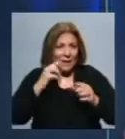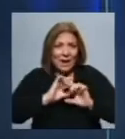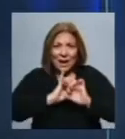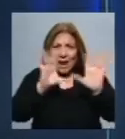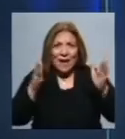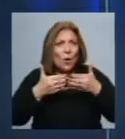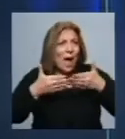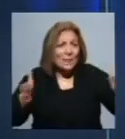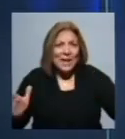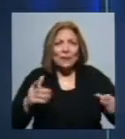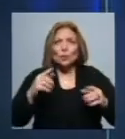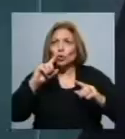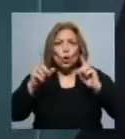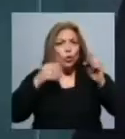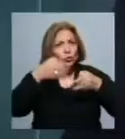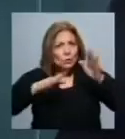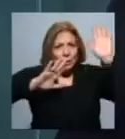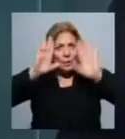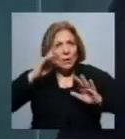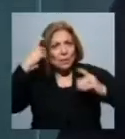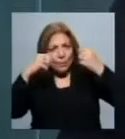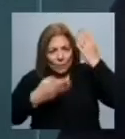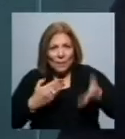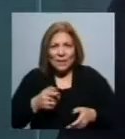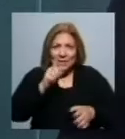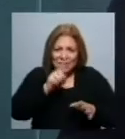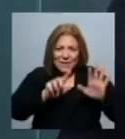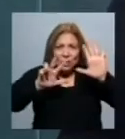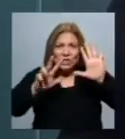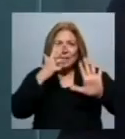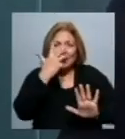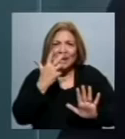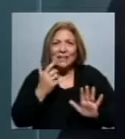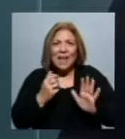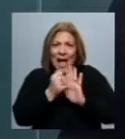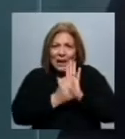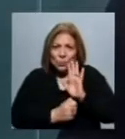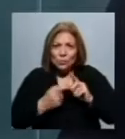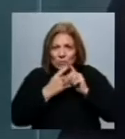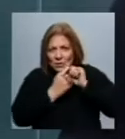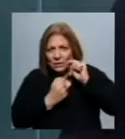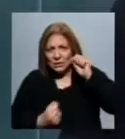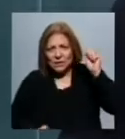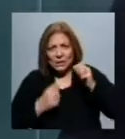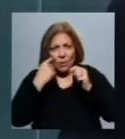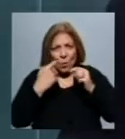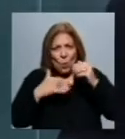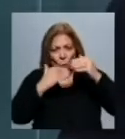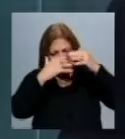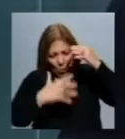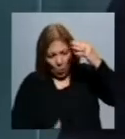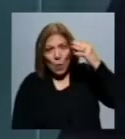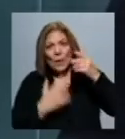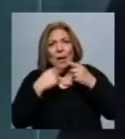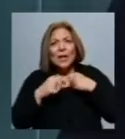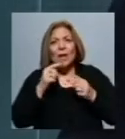participativo. Es un proyecto de ley que tiene 183 artículos, bastante extensos. Vamos a abordar algunos